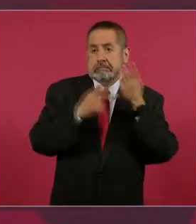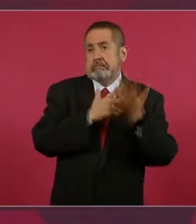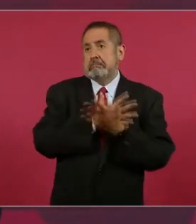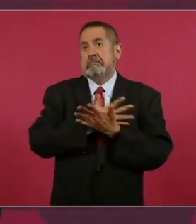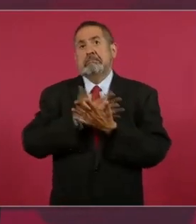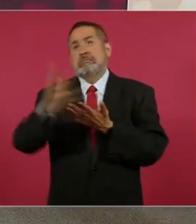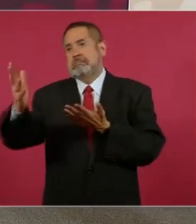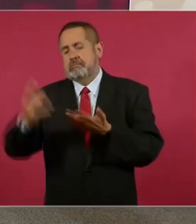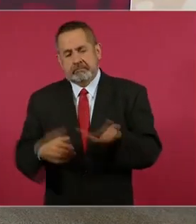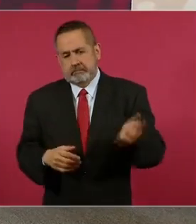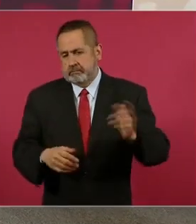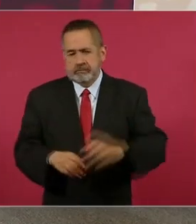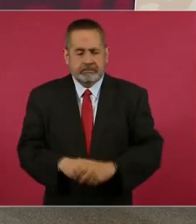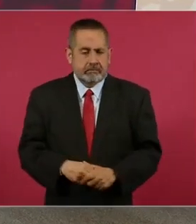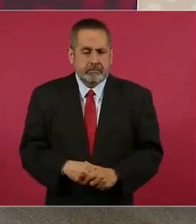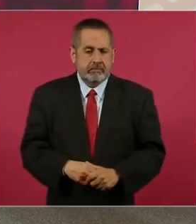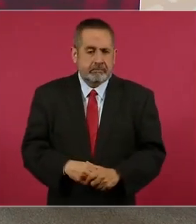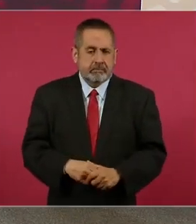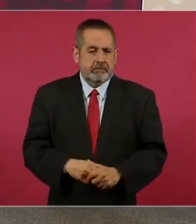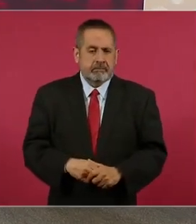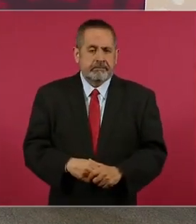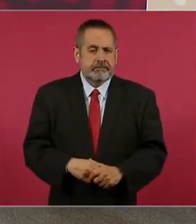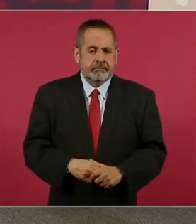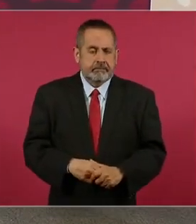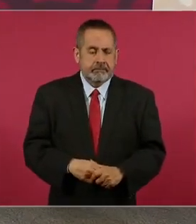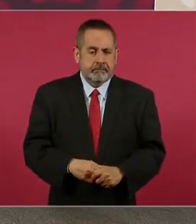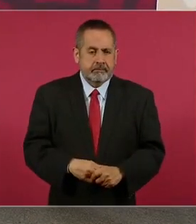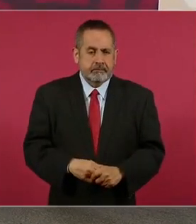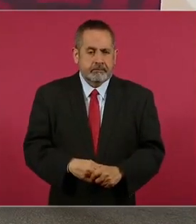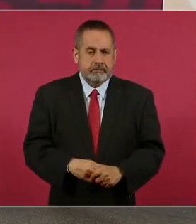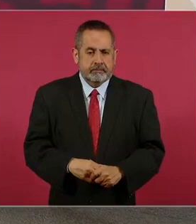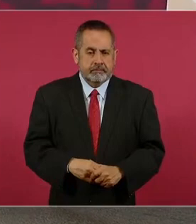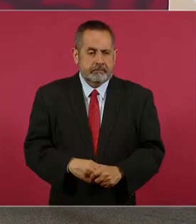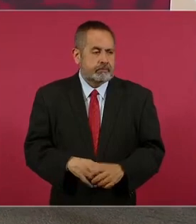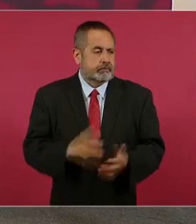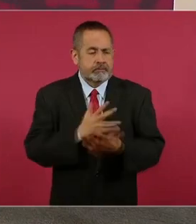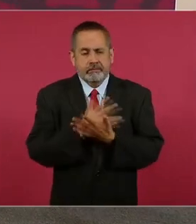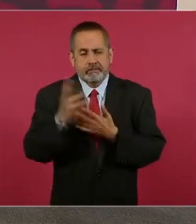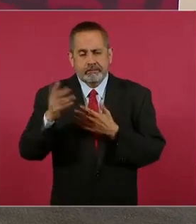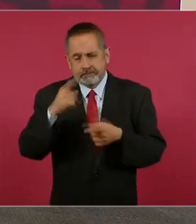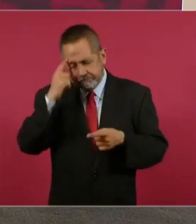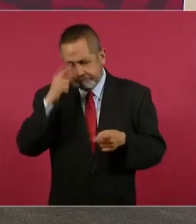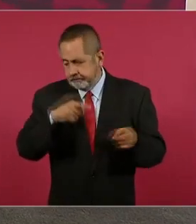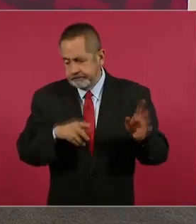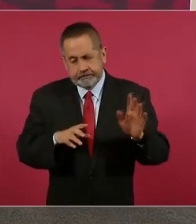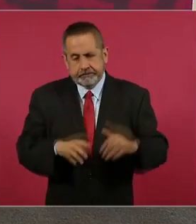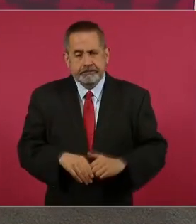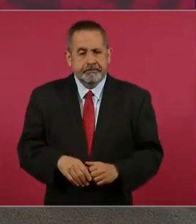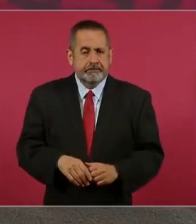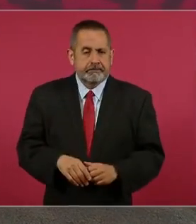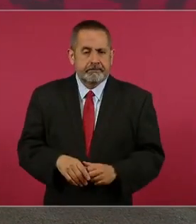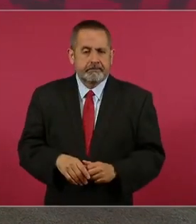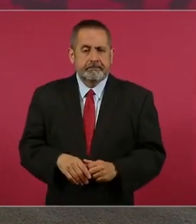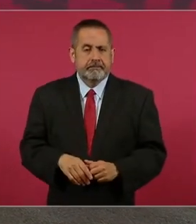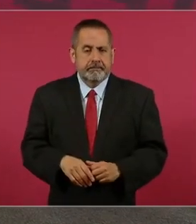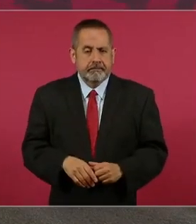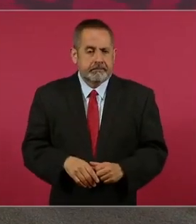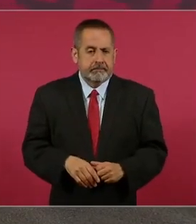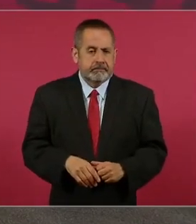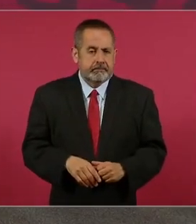alteran a